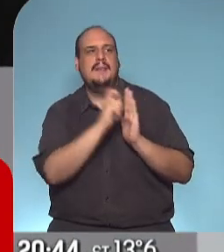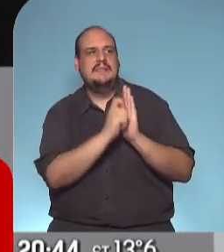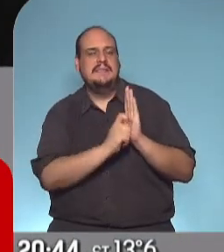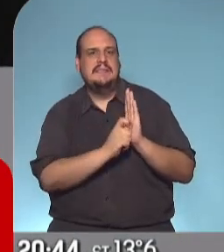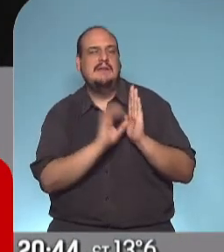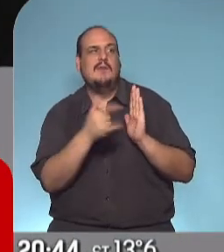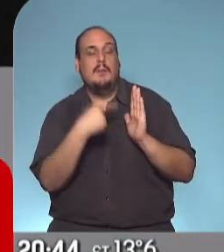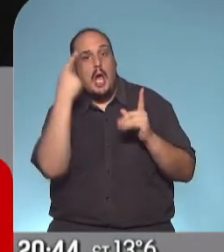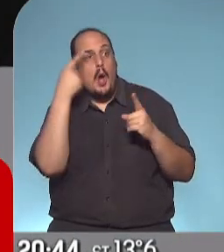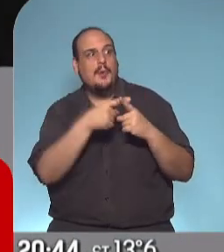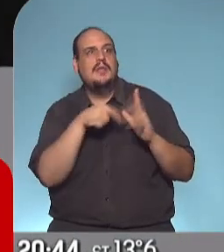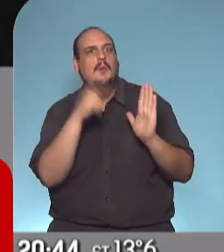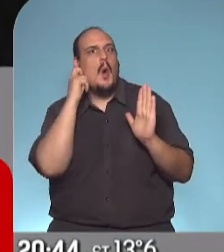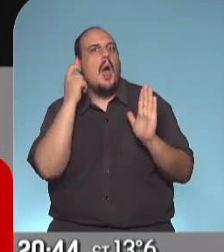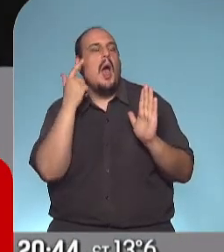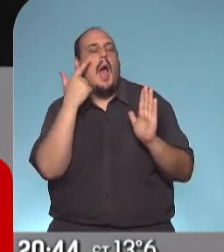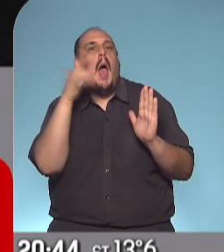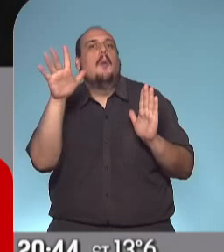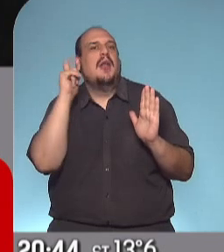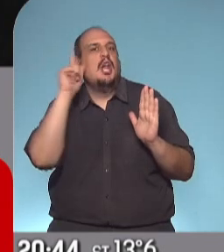objetivo para tratar de llegar.